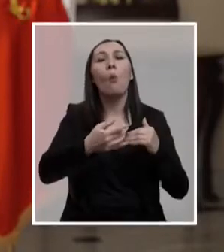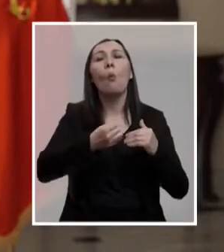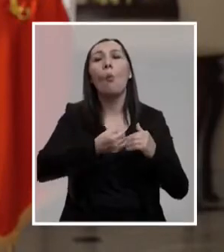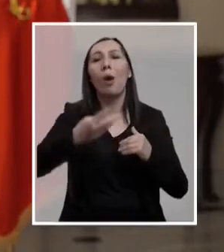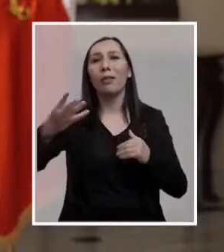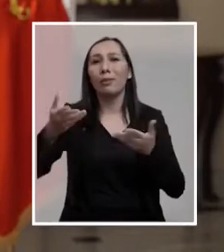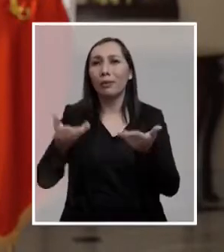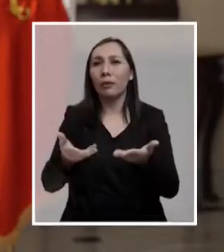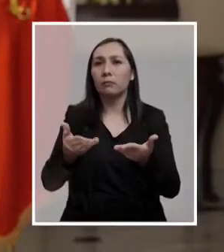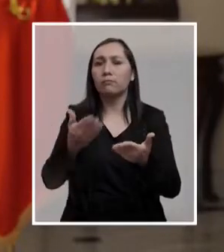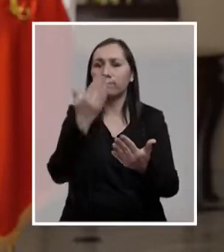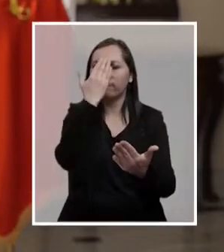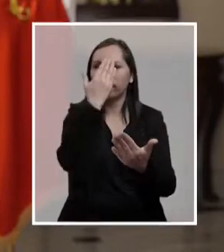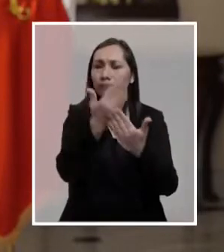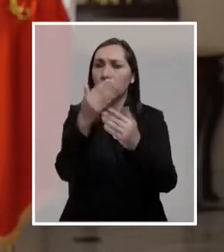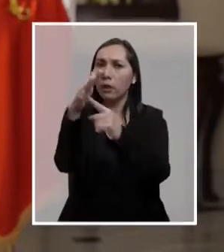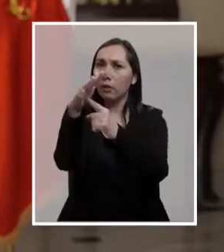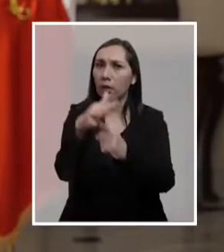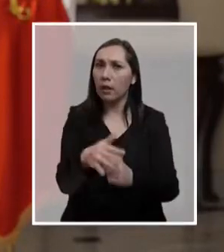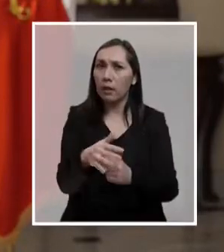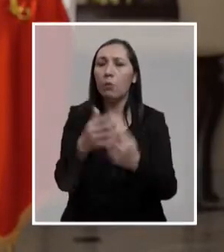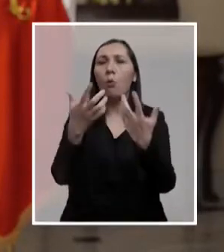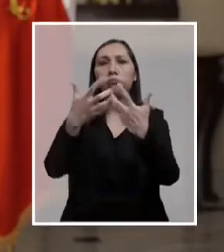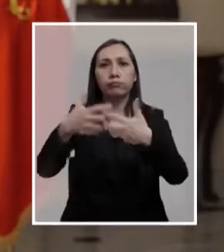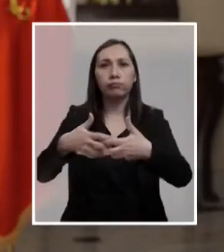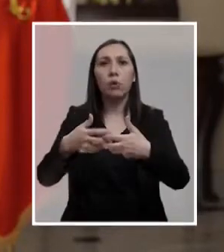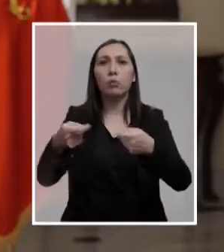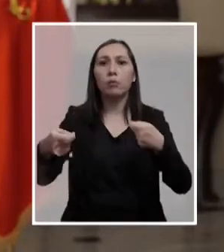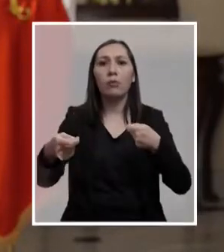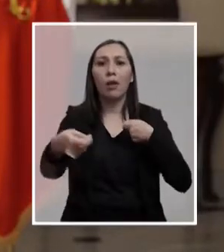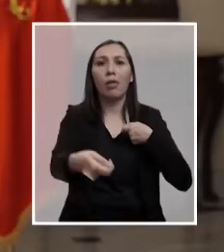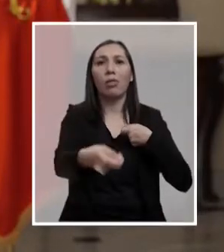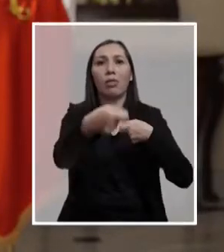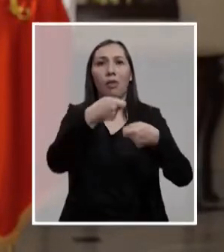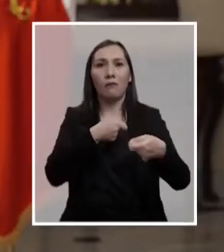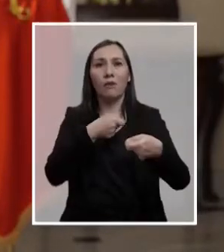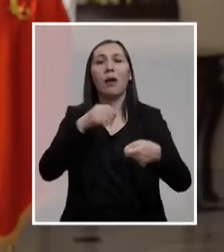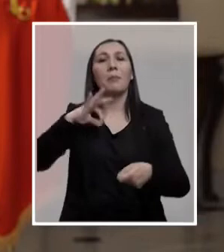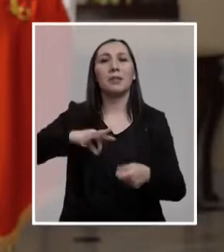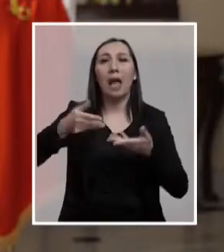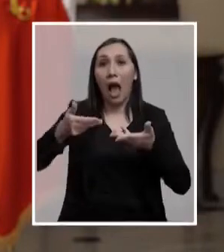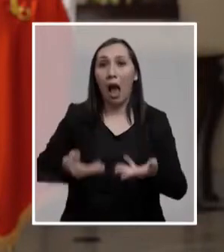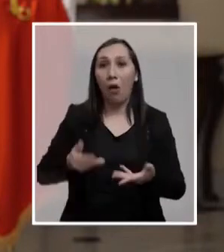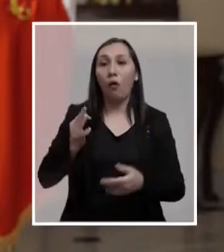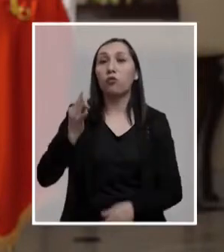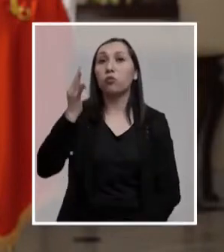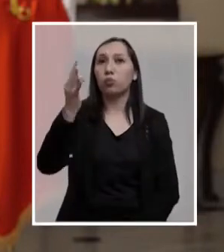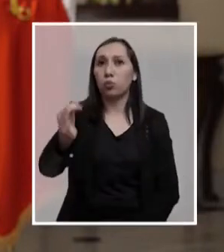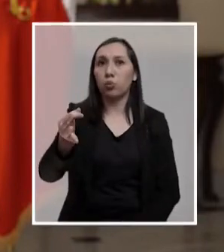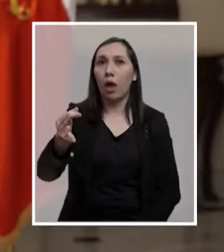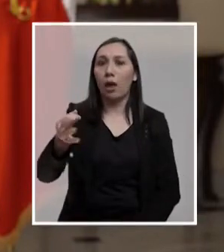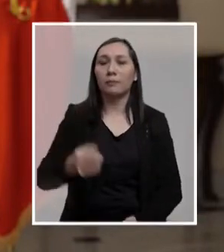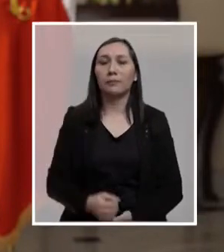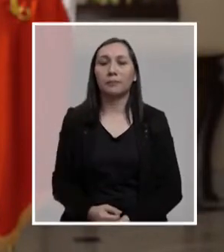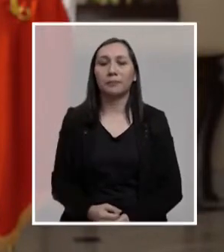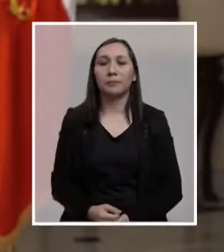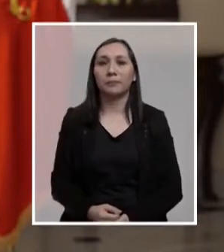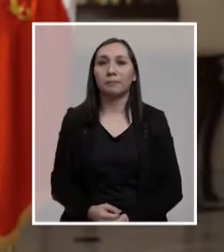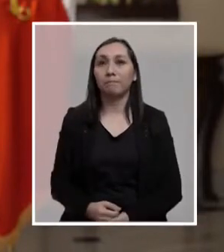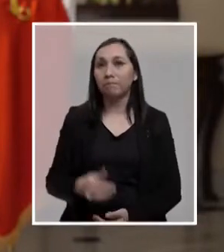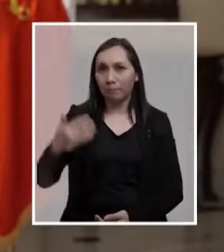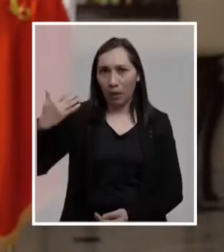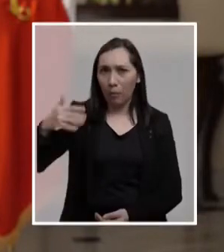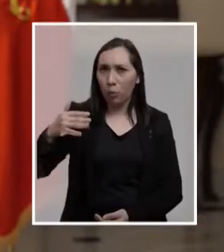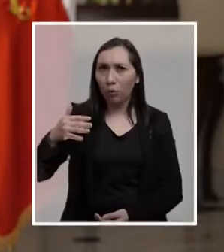enfrentar esta discriminación mediante un mecanismo de compensación para las pensiones actuales y futuras. Es